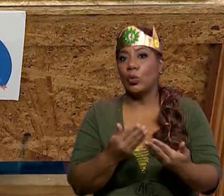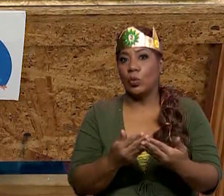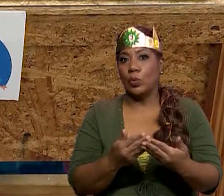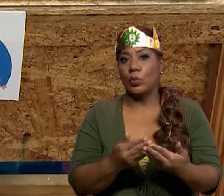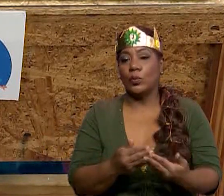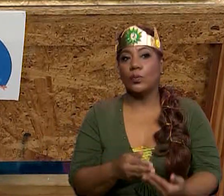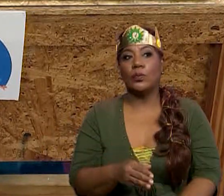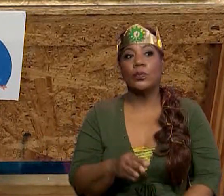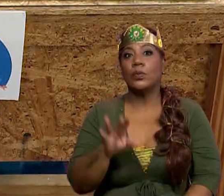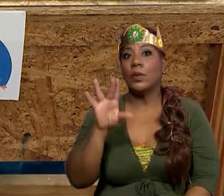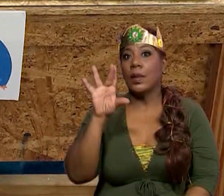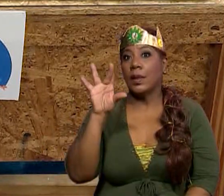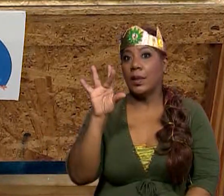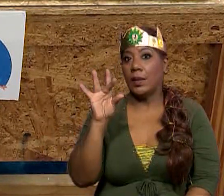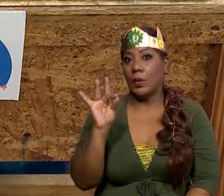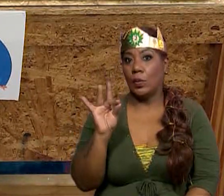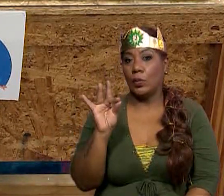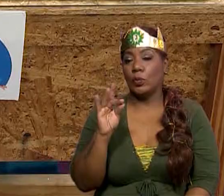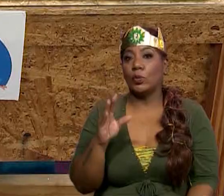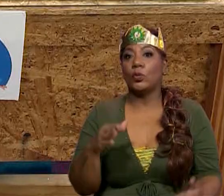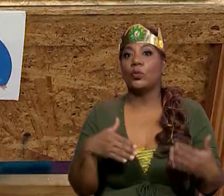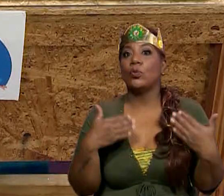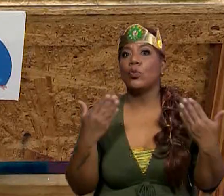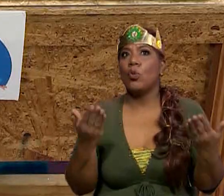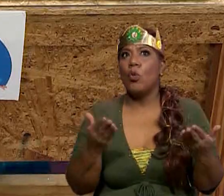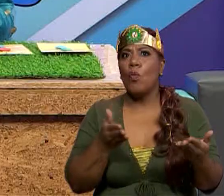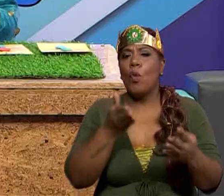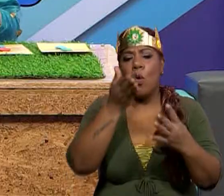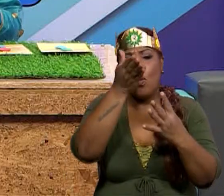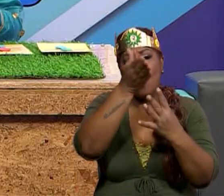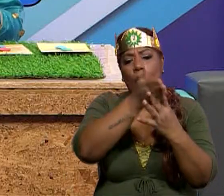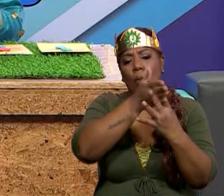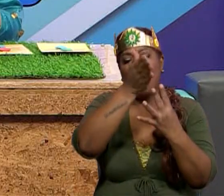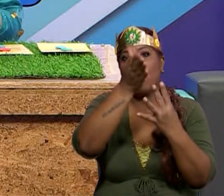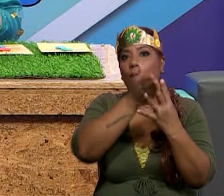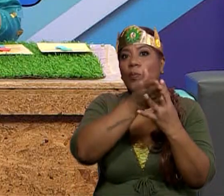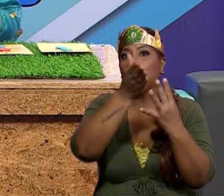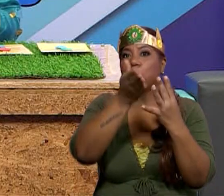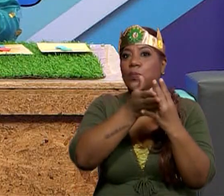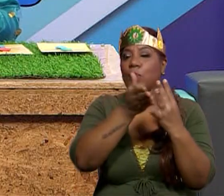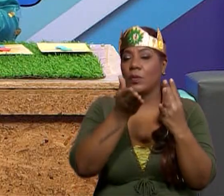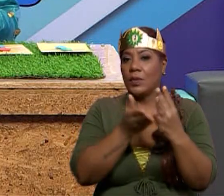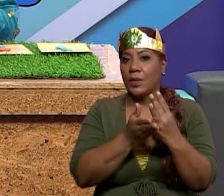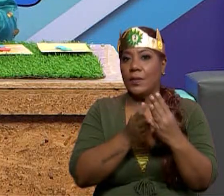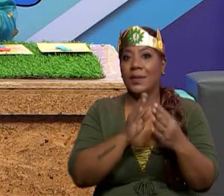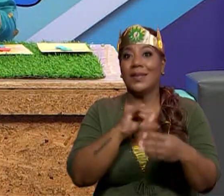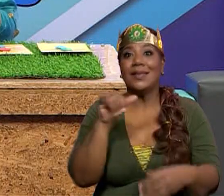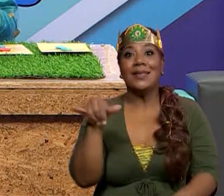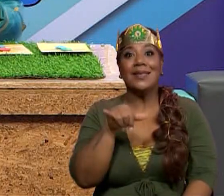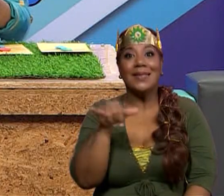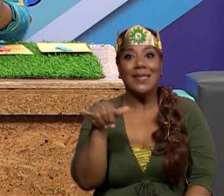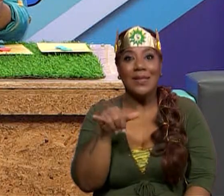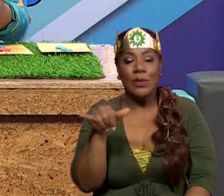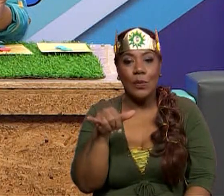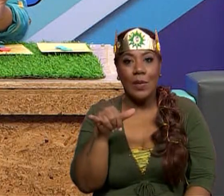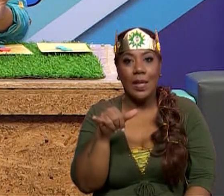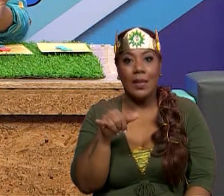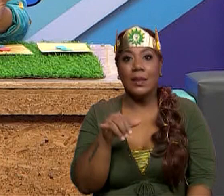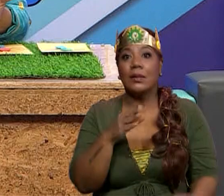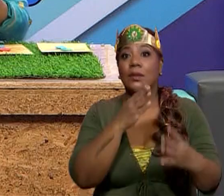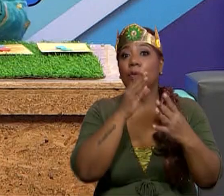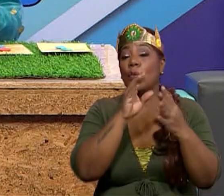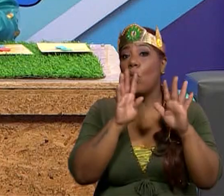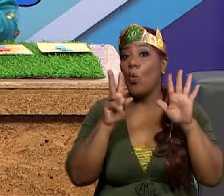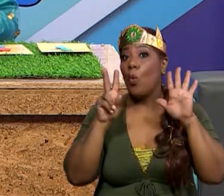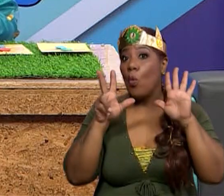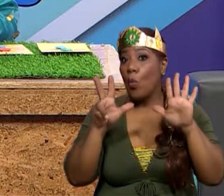ocho partes. Para hacer esta división, tenemos que saber que tenemos que dividirlo en partes iguales. Son ocho partes. Es un entero dividido